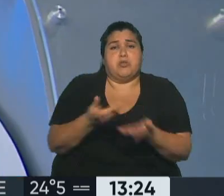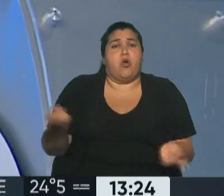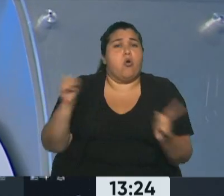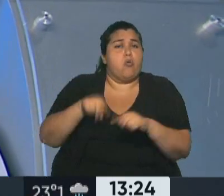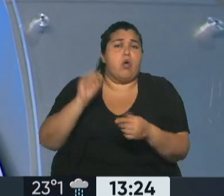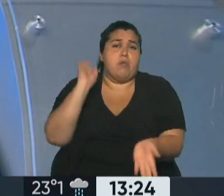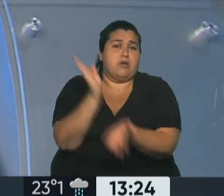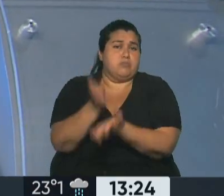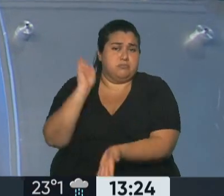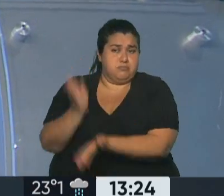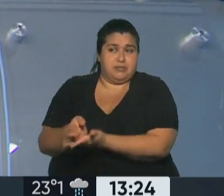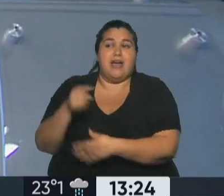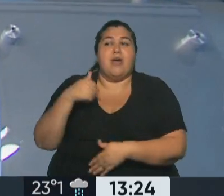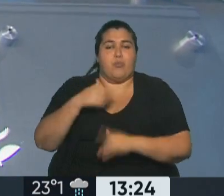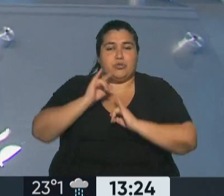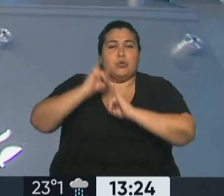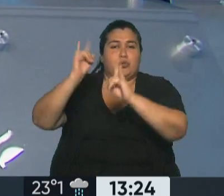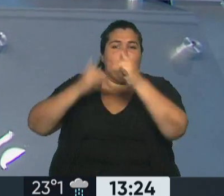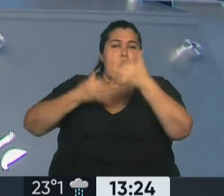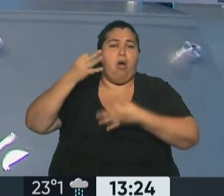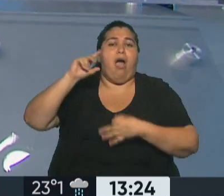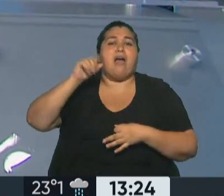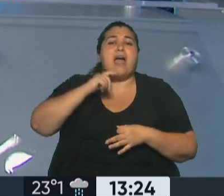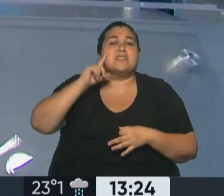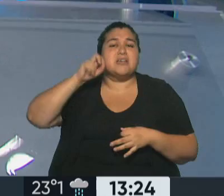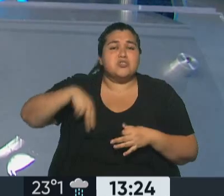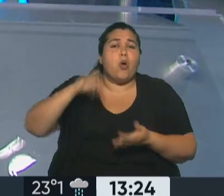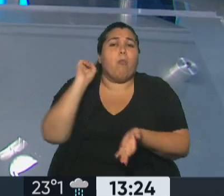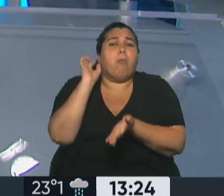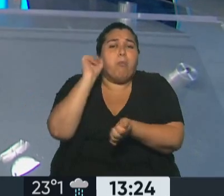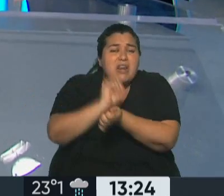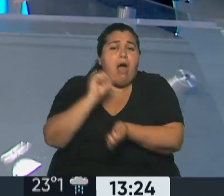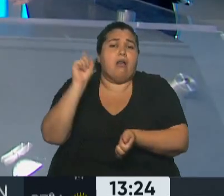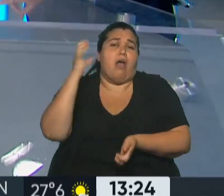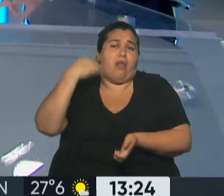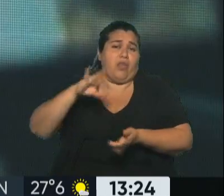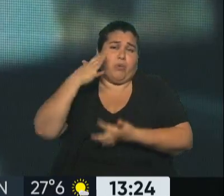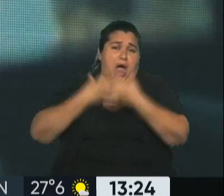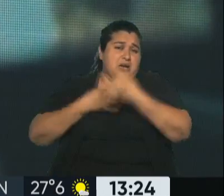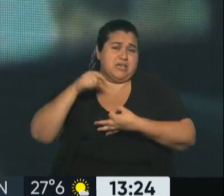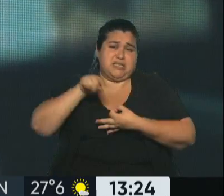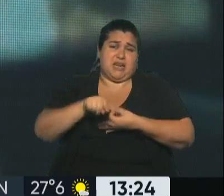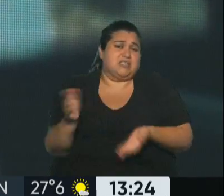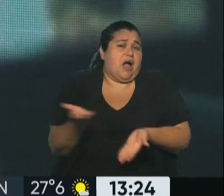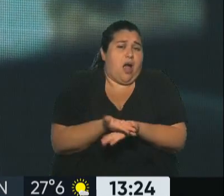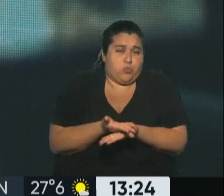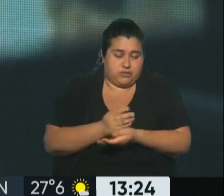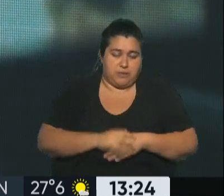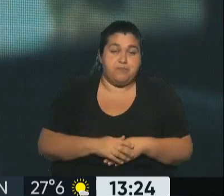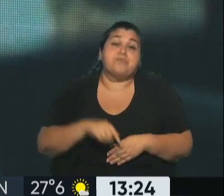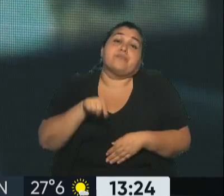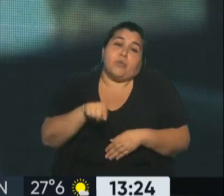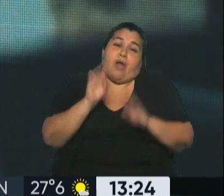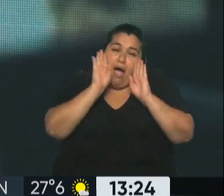manos del Tribunal de la Casación Penal cuál es el resultado y qué va a pasar con esto. Estaremos muy expectantes entonces en los próximos pasos en esta causa